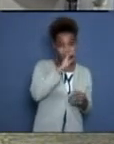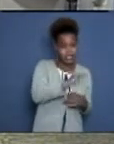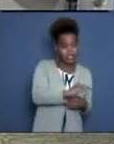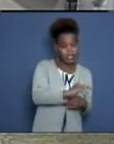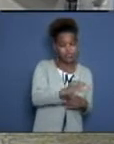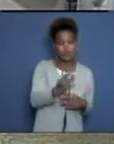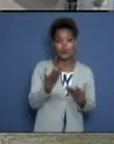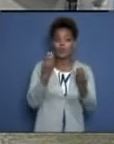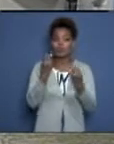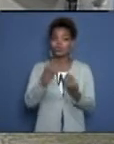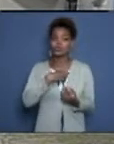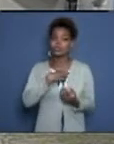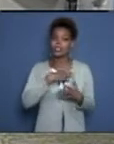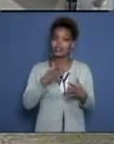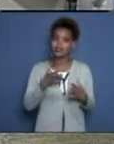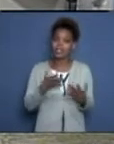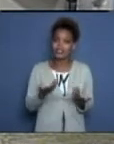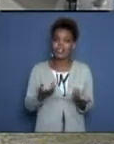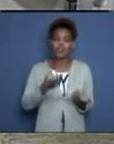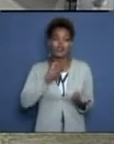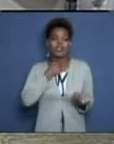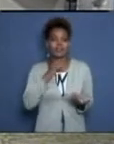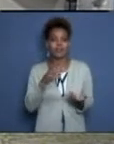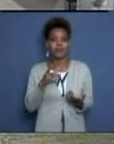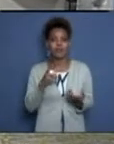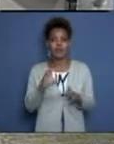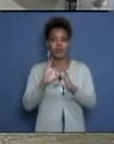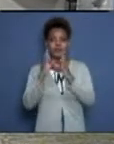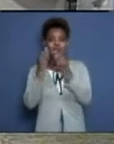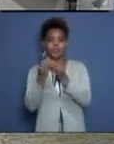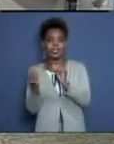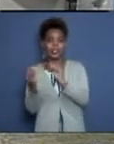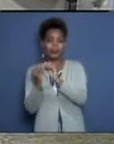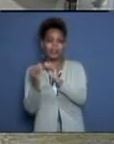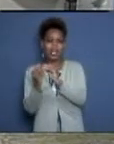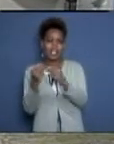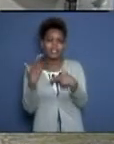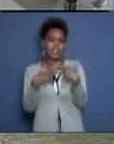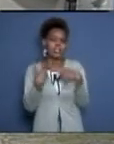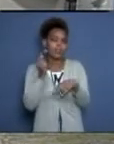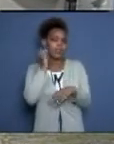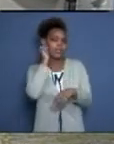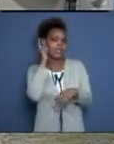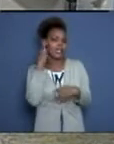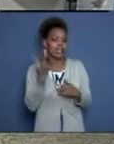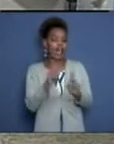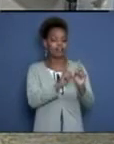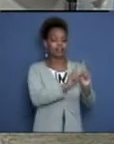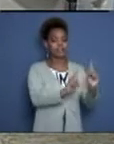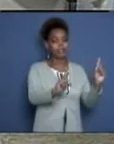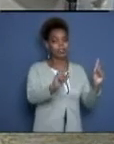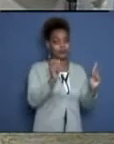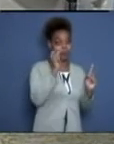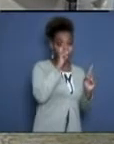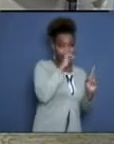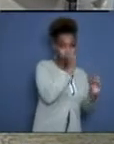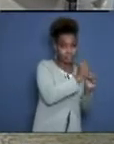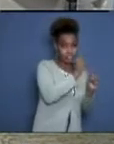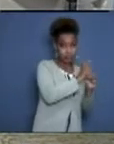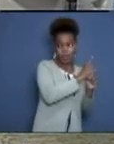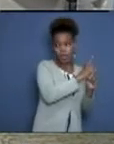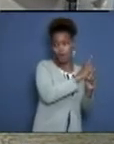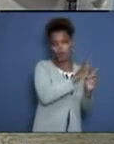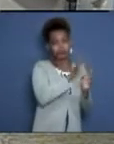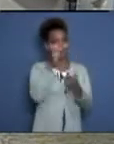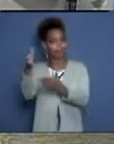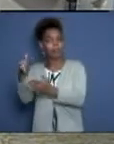familia. Entonces se habilitaron alojamiento para estas personas para que no vayan a su casa y que